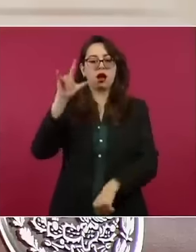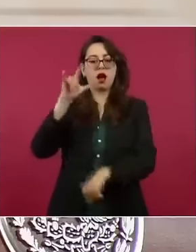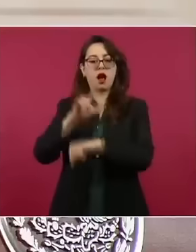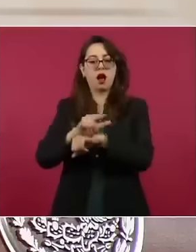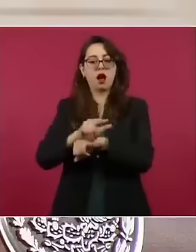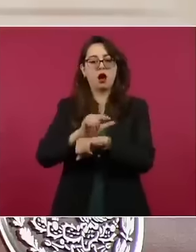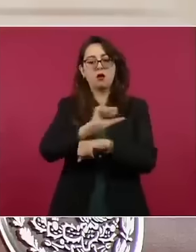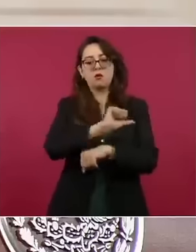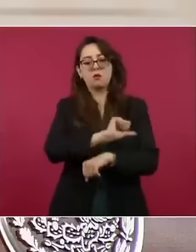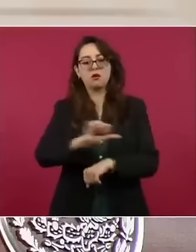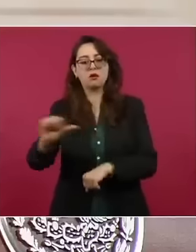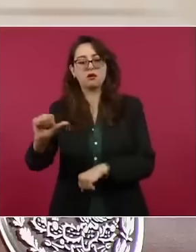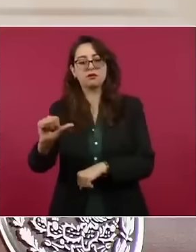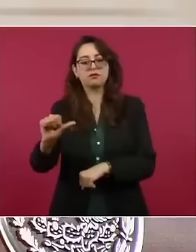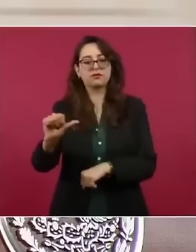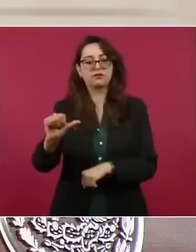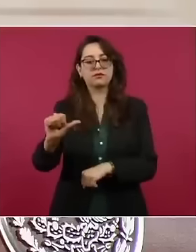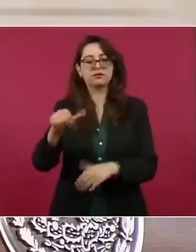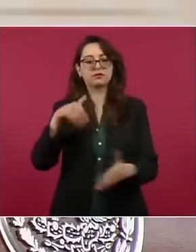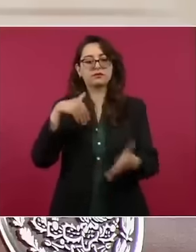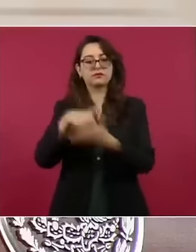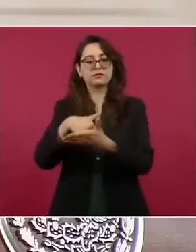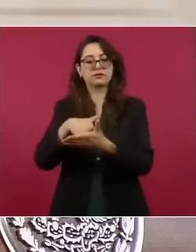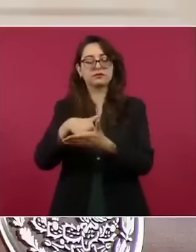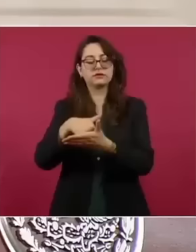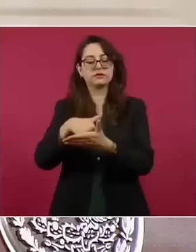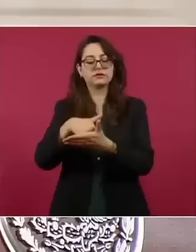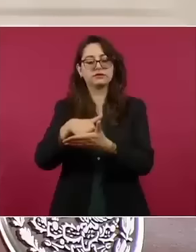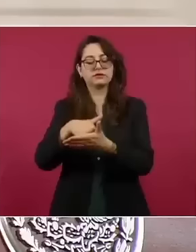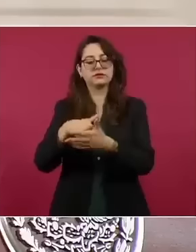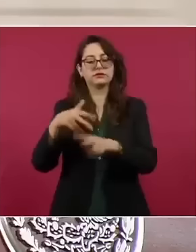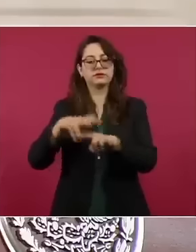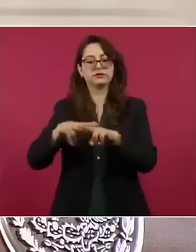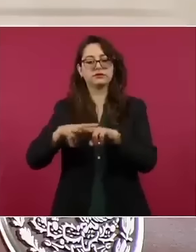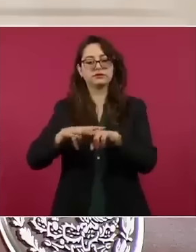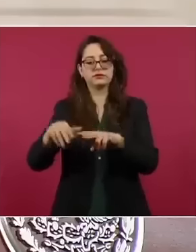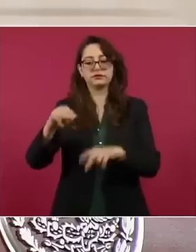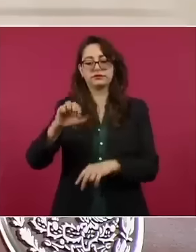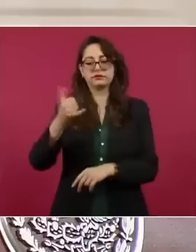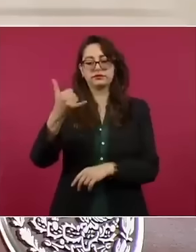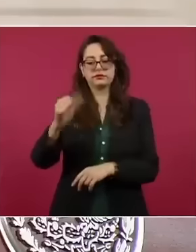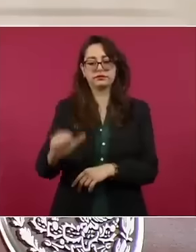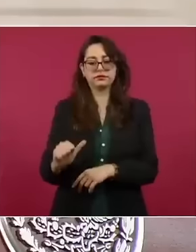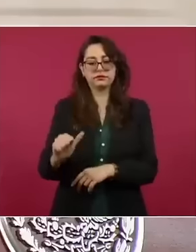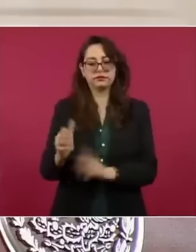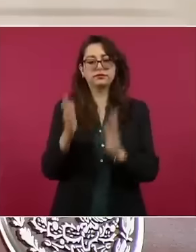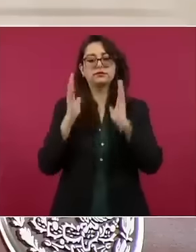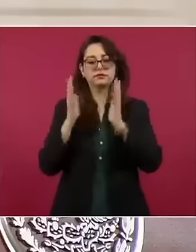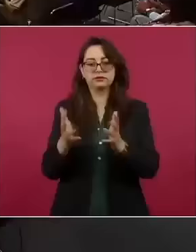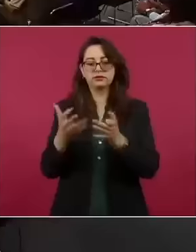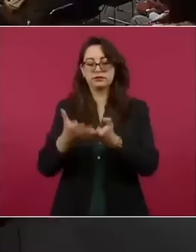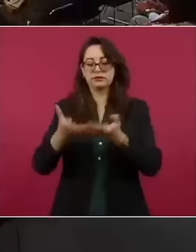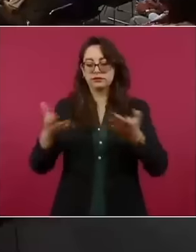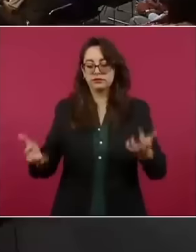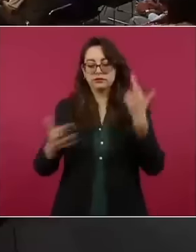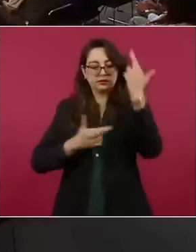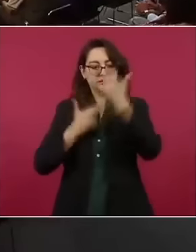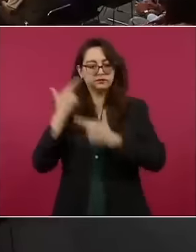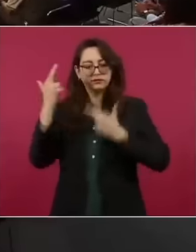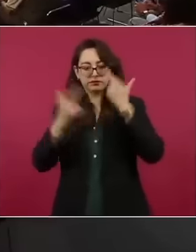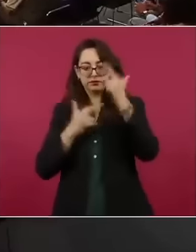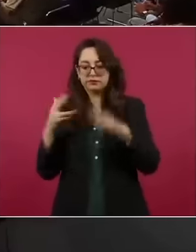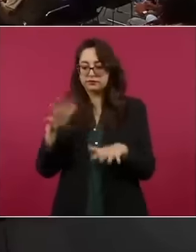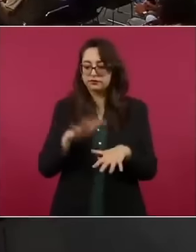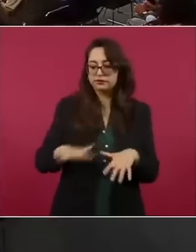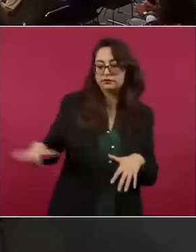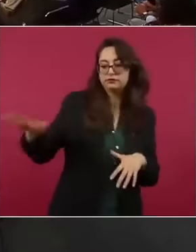a la estación del Tren Maya. Ya tenemos los estudios de zona de tierra, estamos en la parte